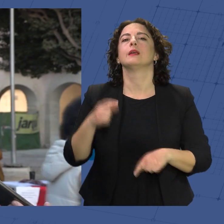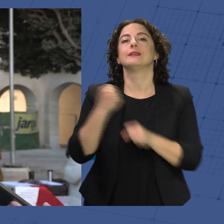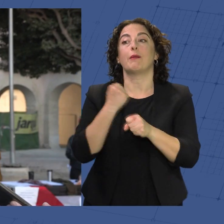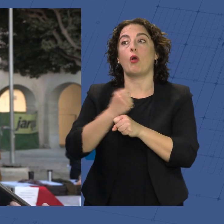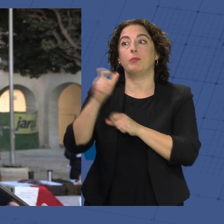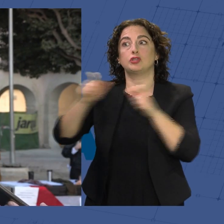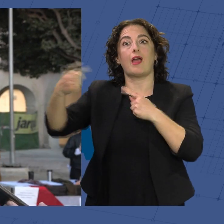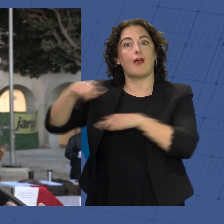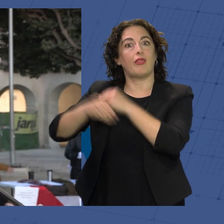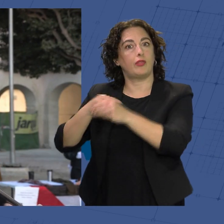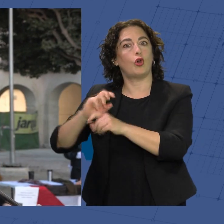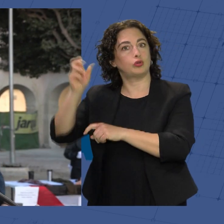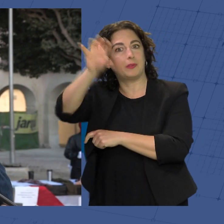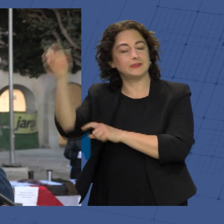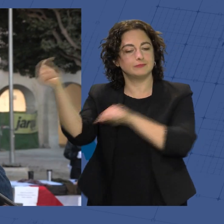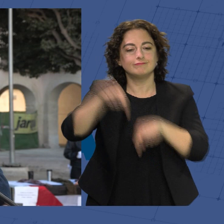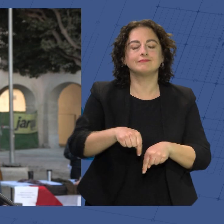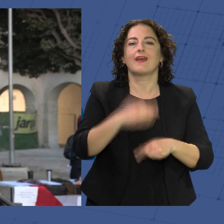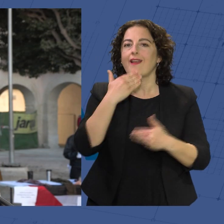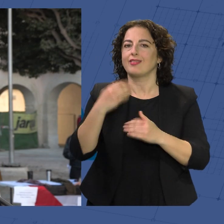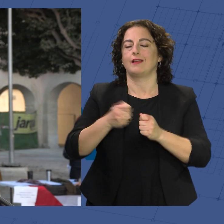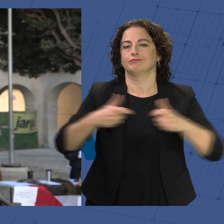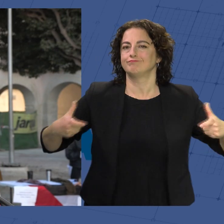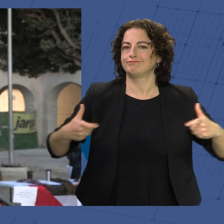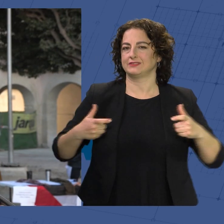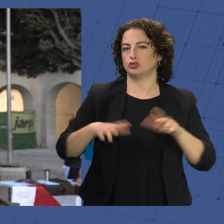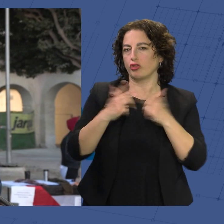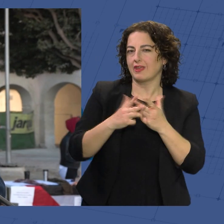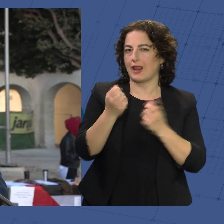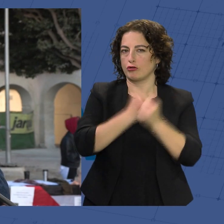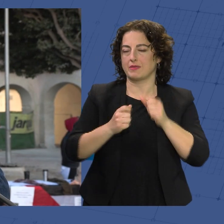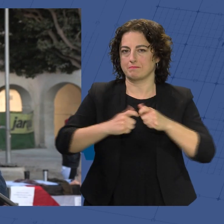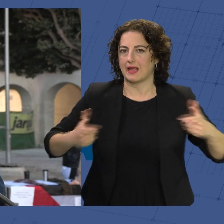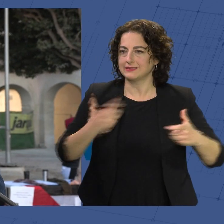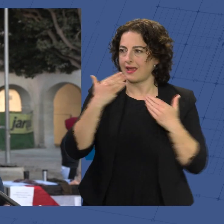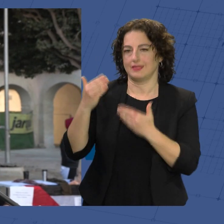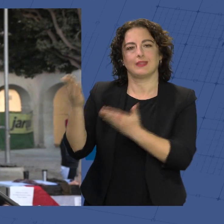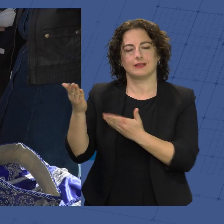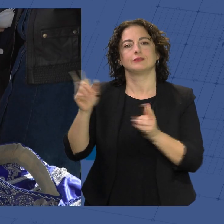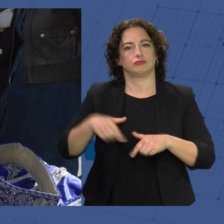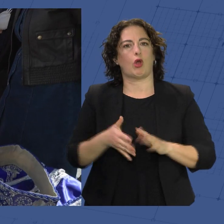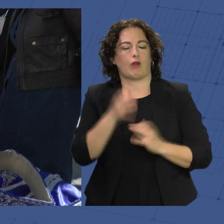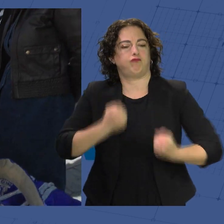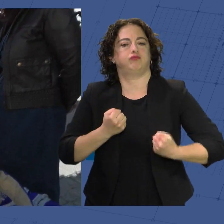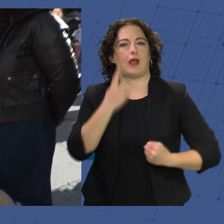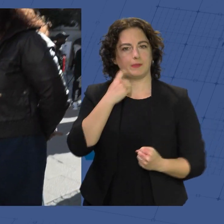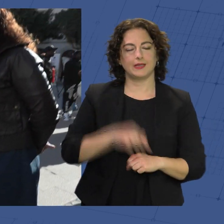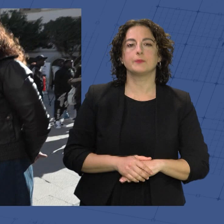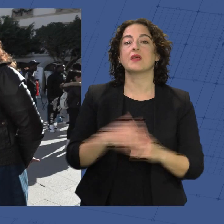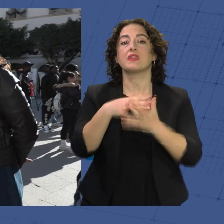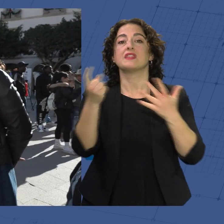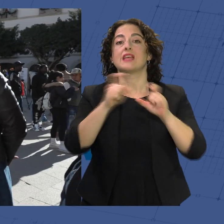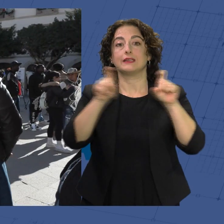otros países y que ayudan a crecer social y económicamente nuestra provincia, pues ahora somos la gran potencia que somos. Las 16 entidades